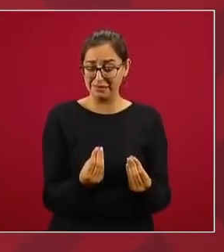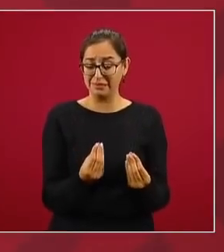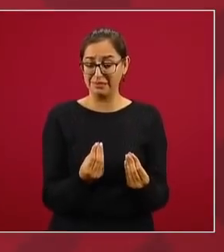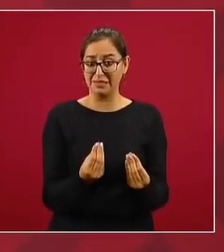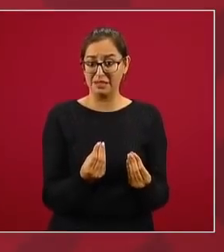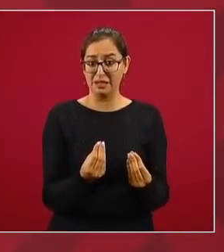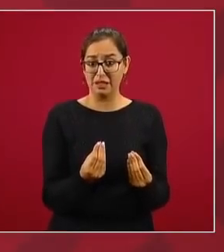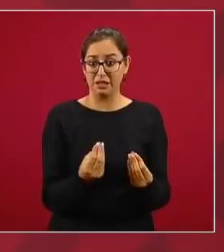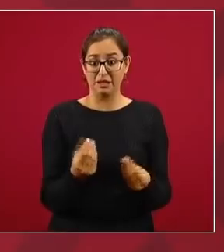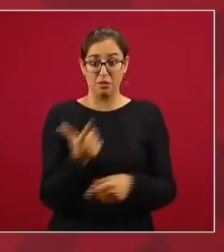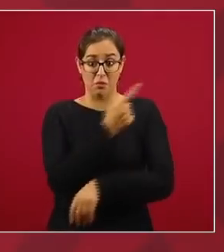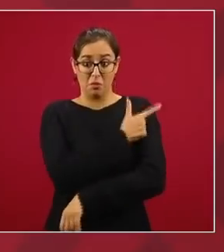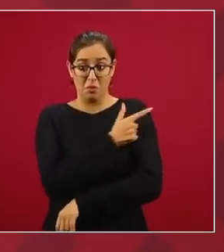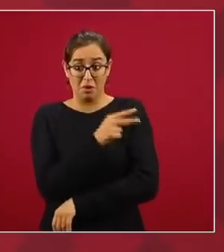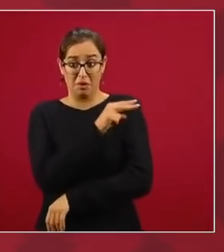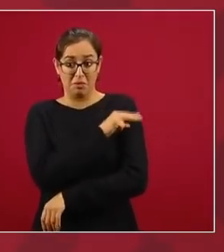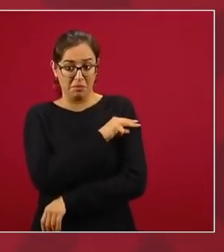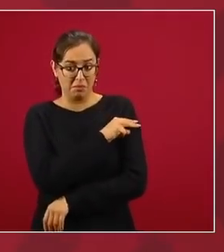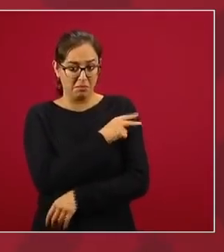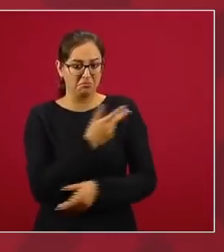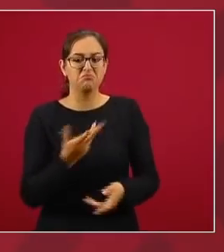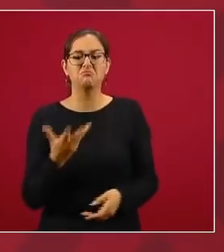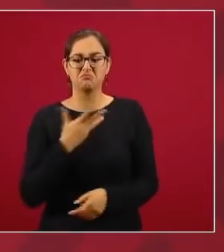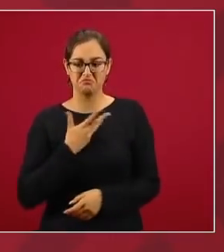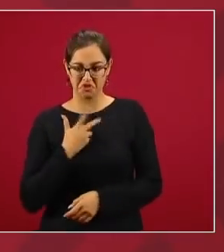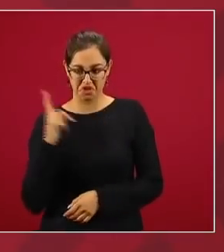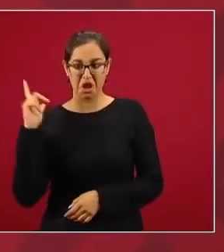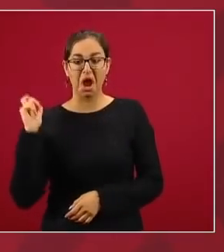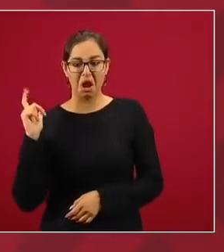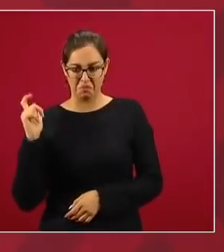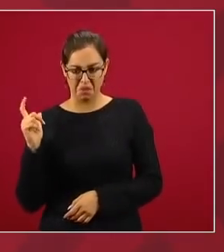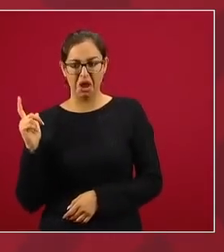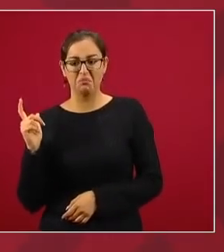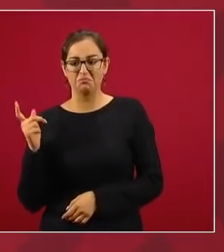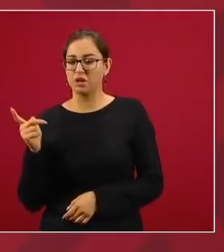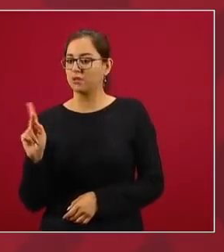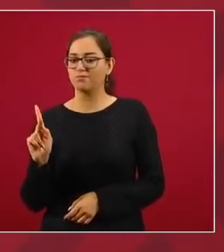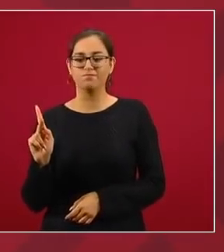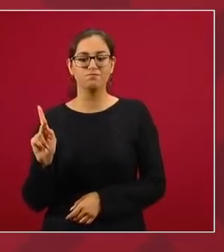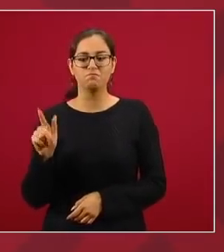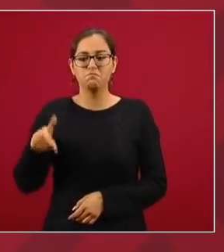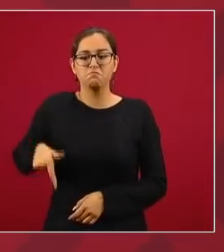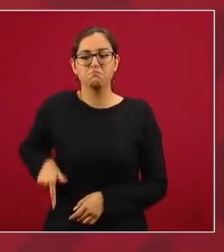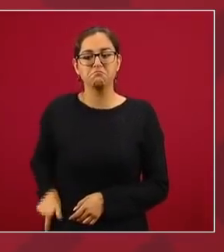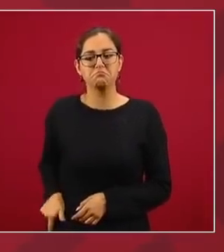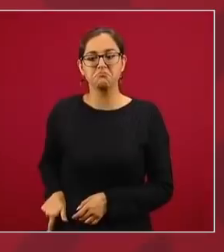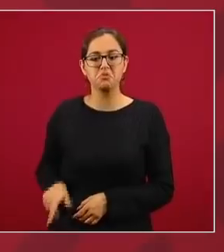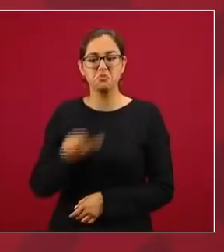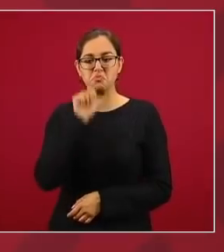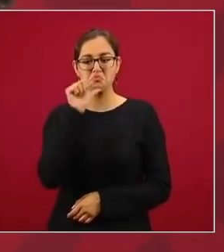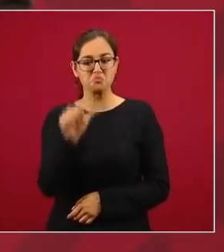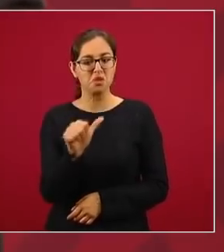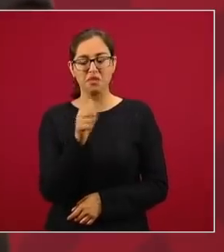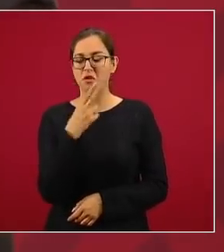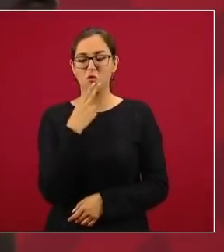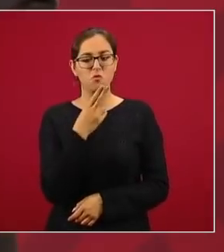y ellos, aunque tenían armas, deciden no usar las armas y se